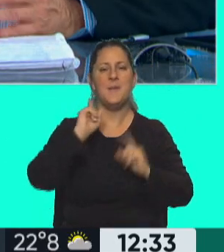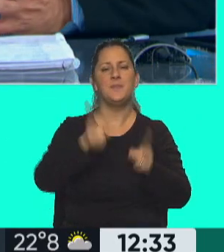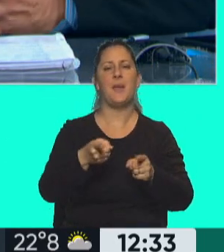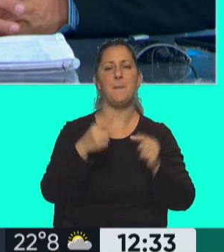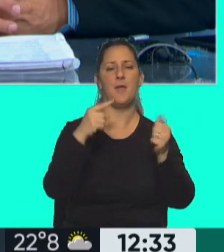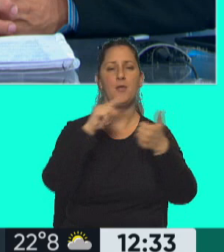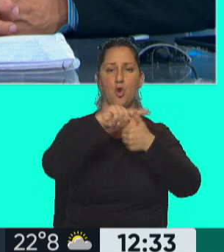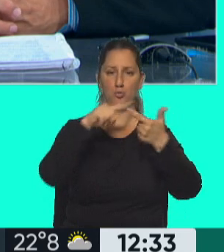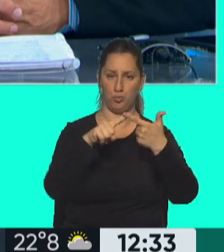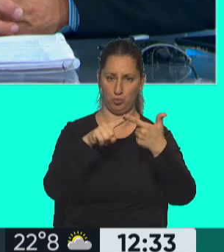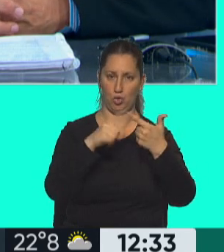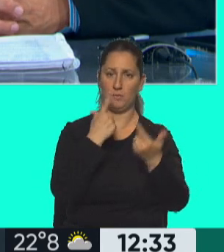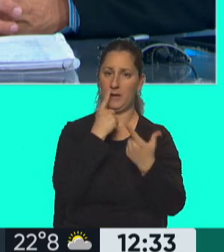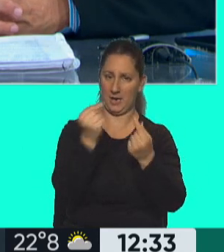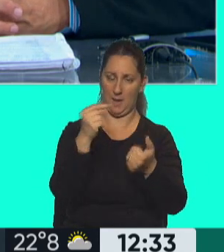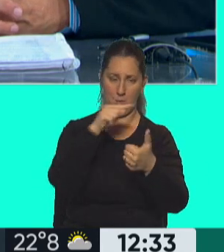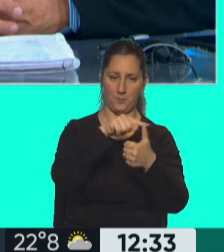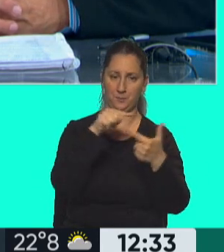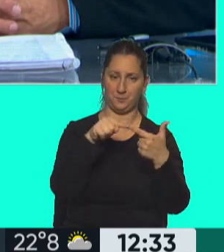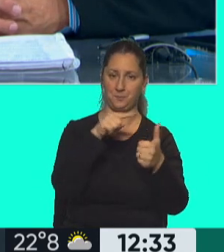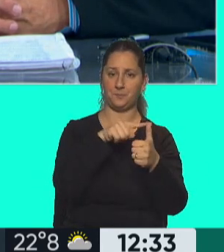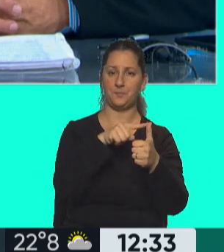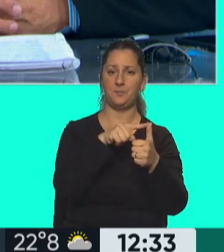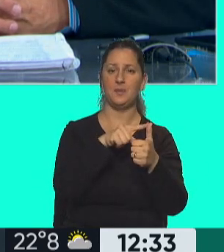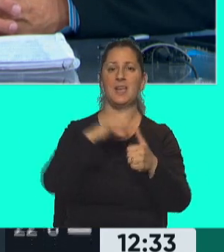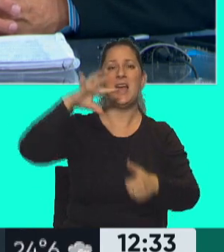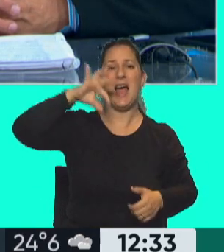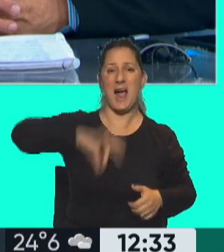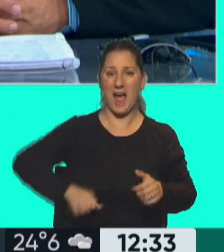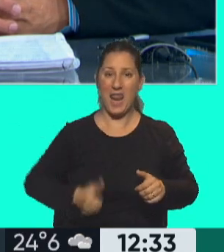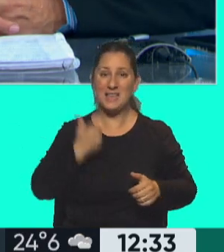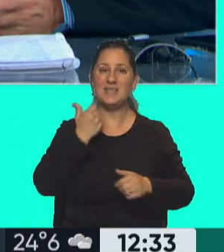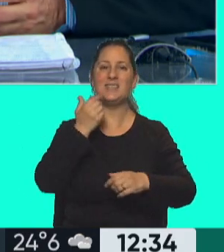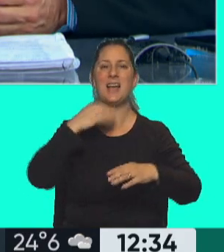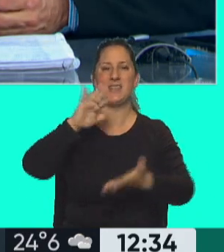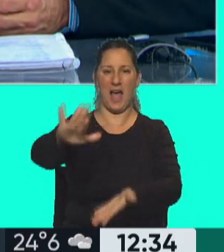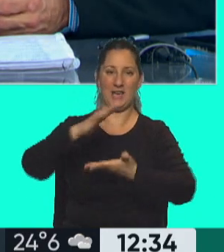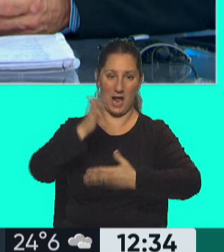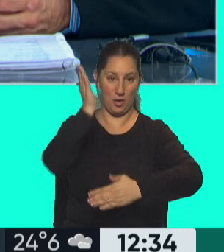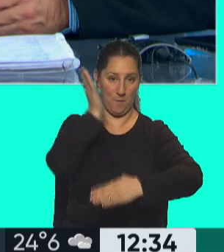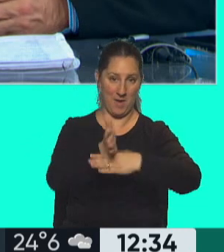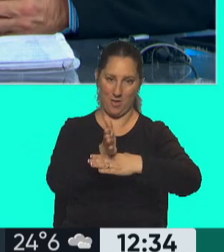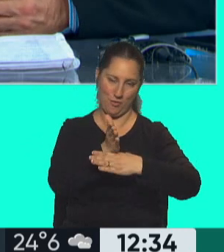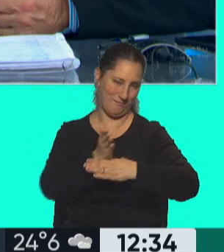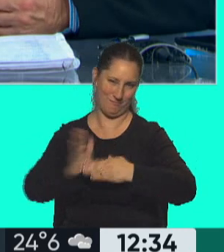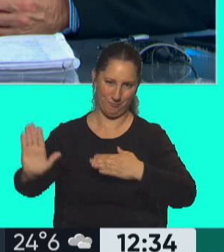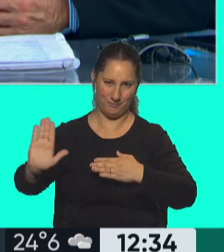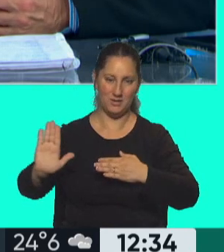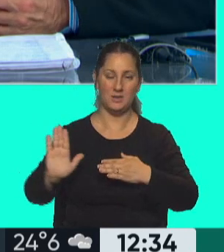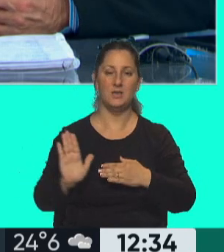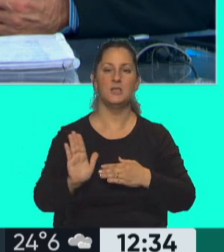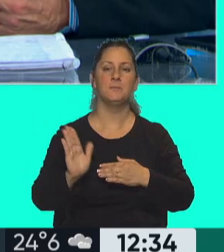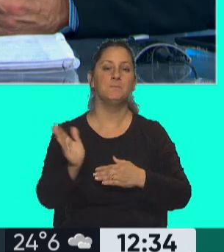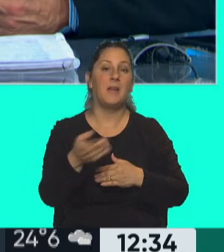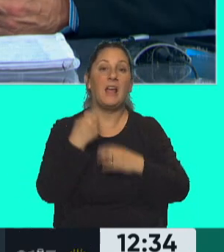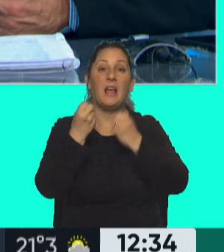puntos, uno que tiene que ver con el tema de excluir de ganancias al medio de Guinaldo. Recordemos esto de parte nuestra, no desconozco